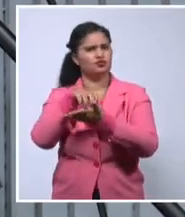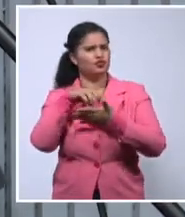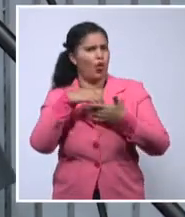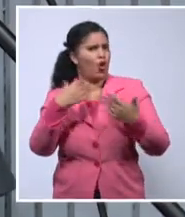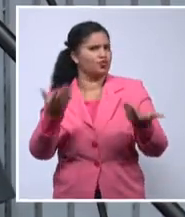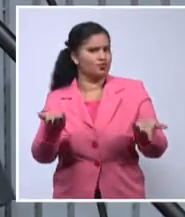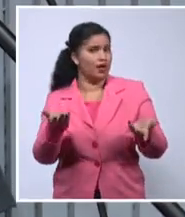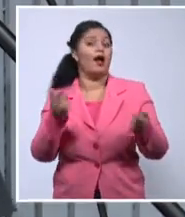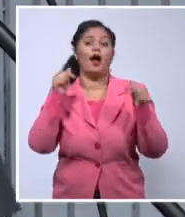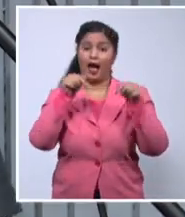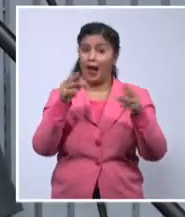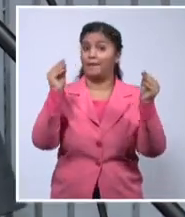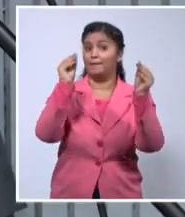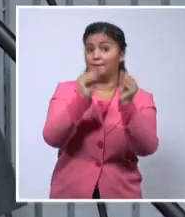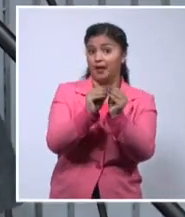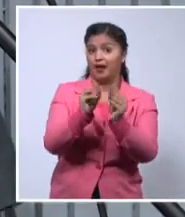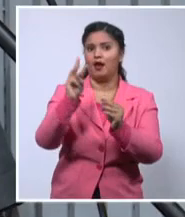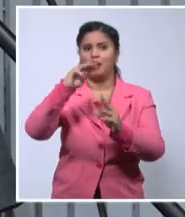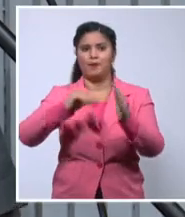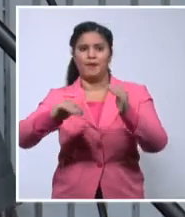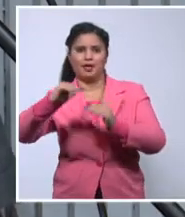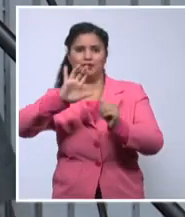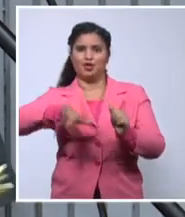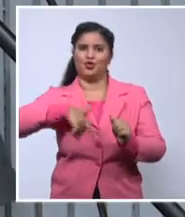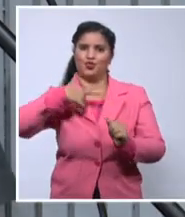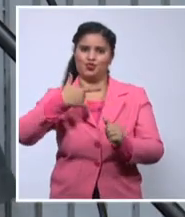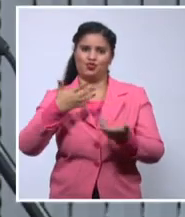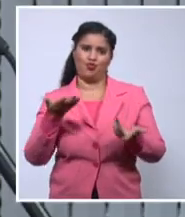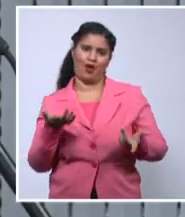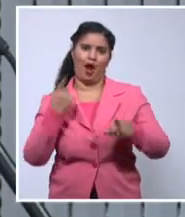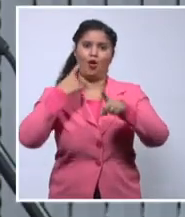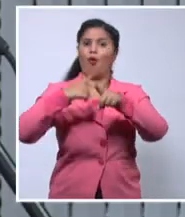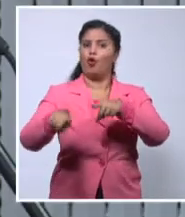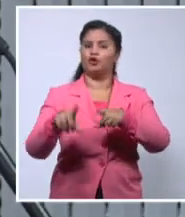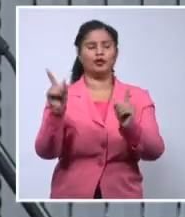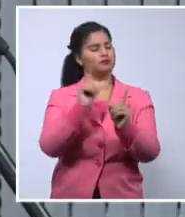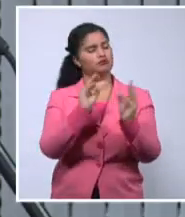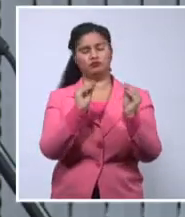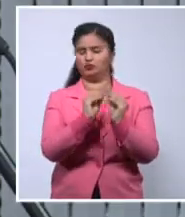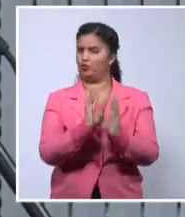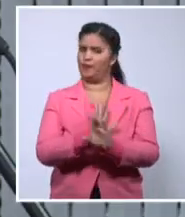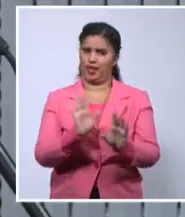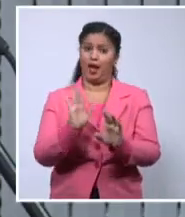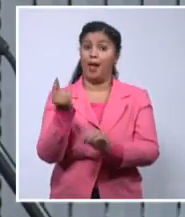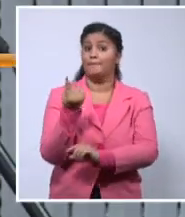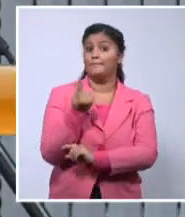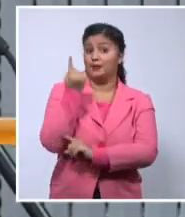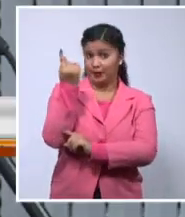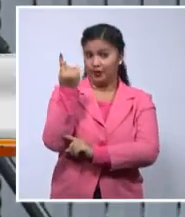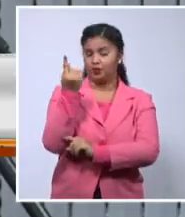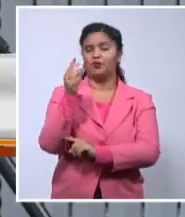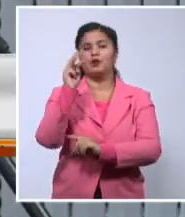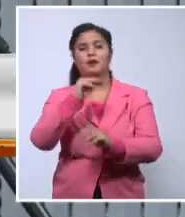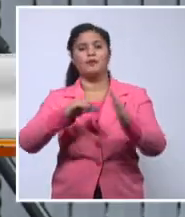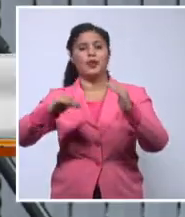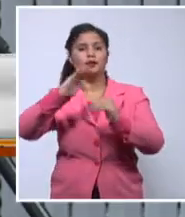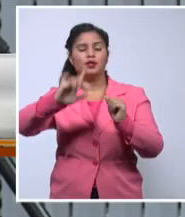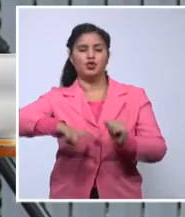con la idea histórica, real, el papel social, del intelectual, del artista. Tenemos que cambiar las formas de